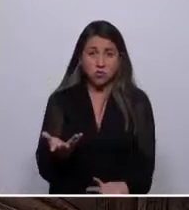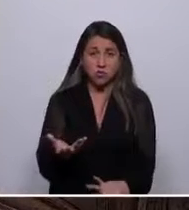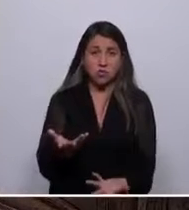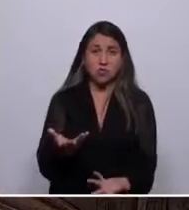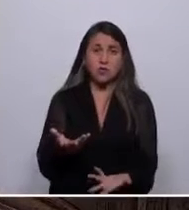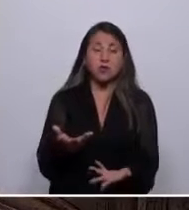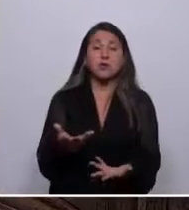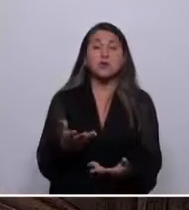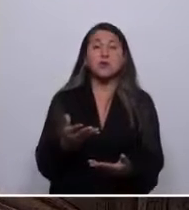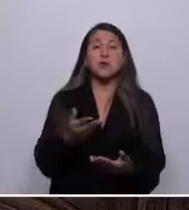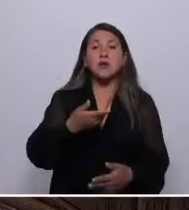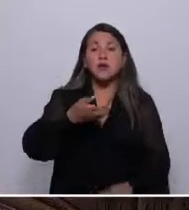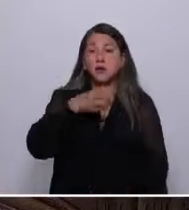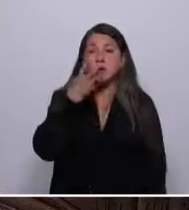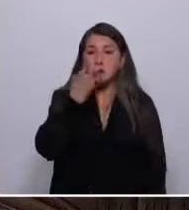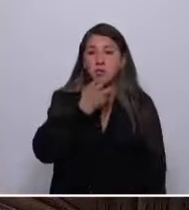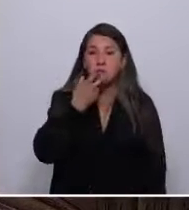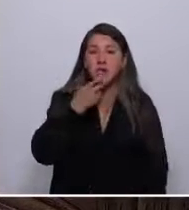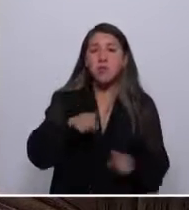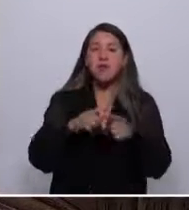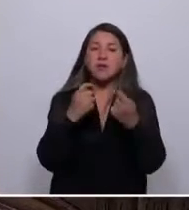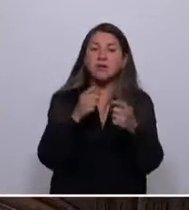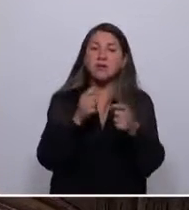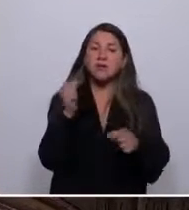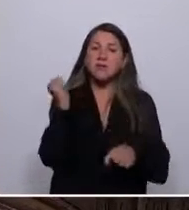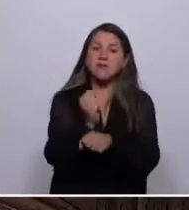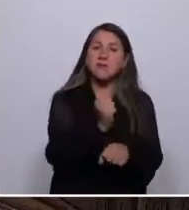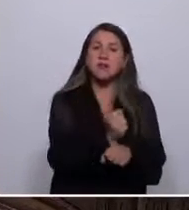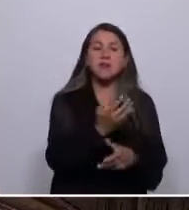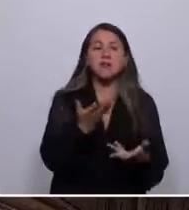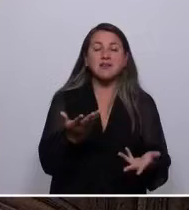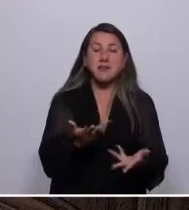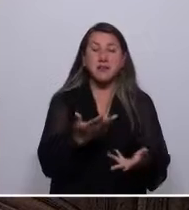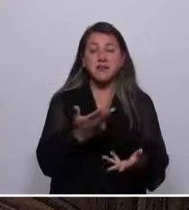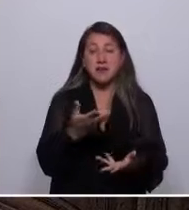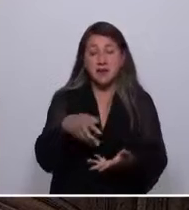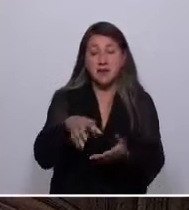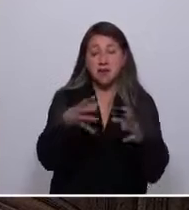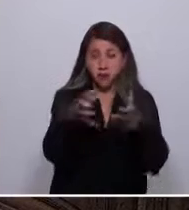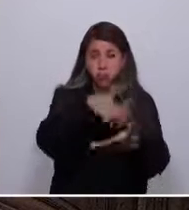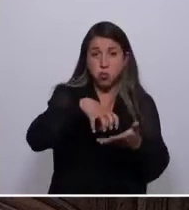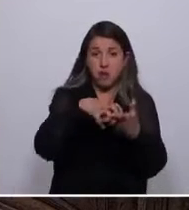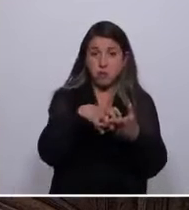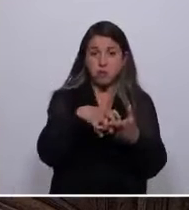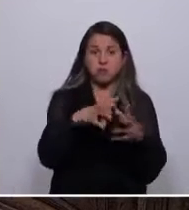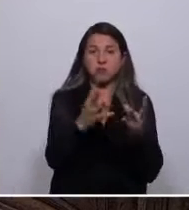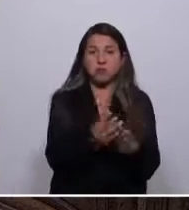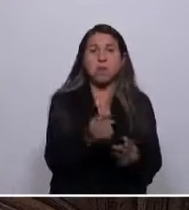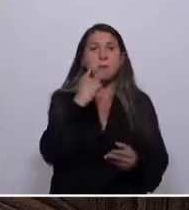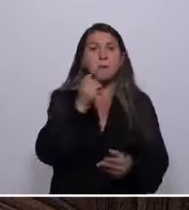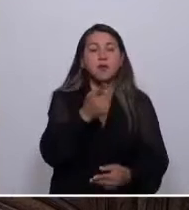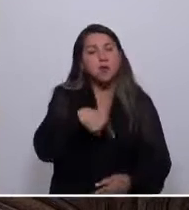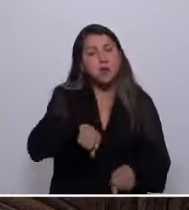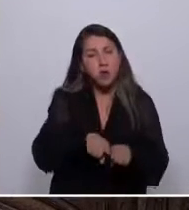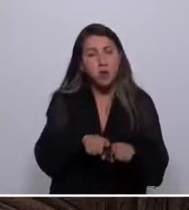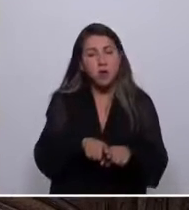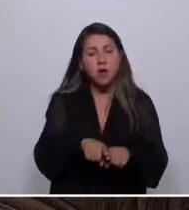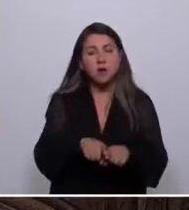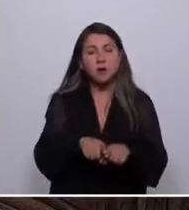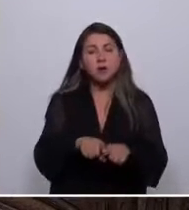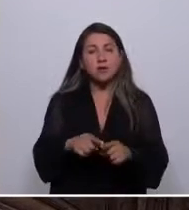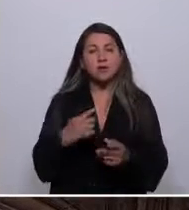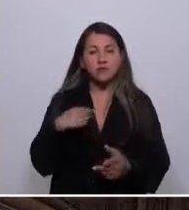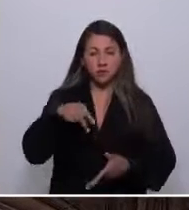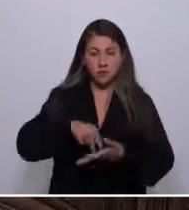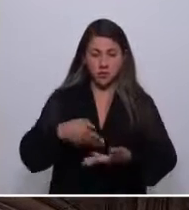lengua en riesgo hay un intento de genocidio y la imposición de un Estado sobre un pueblo. Pero a pesar de todo colonialismo, estoy